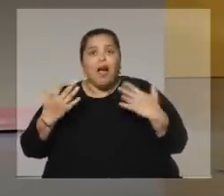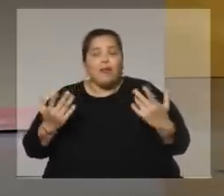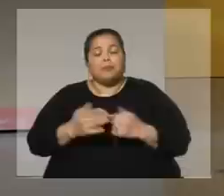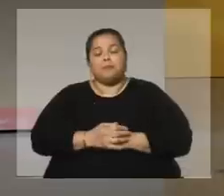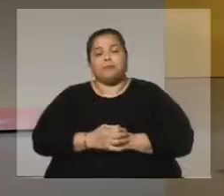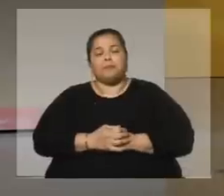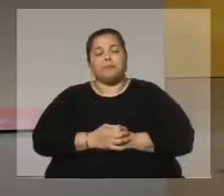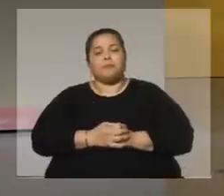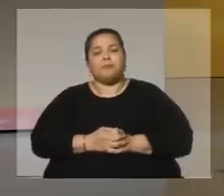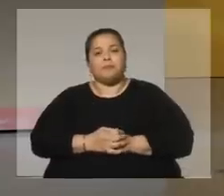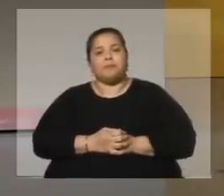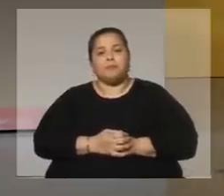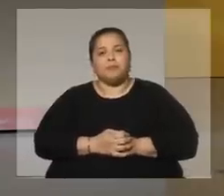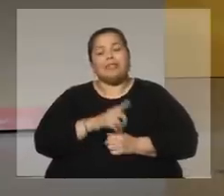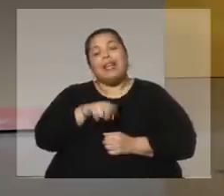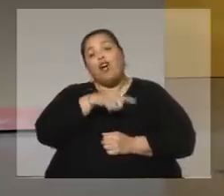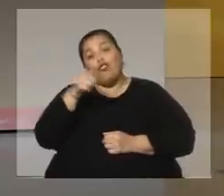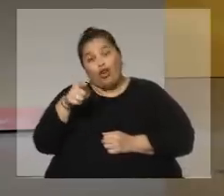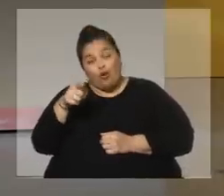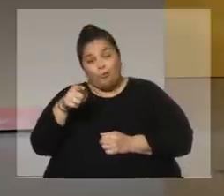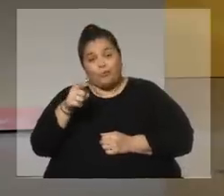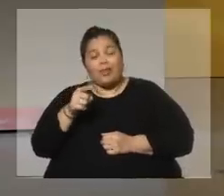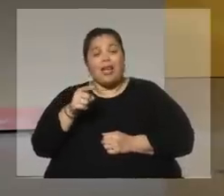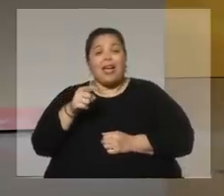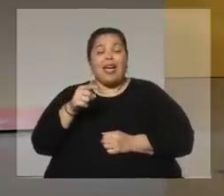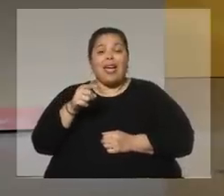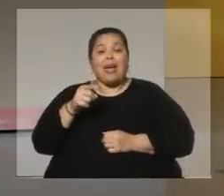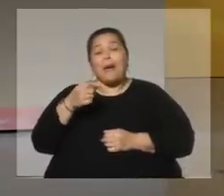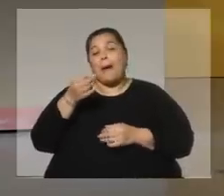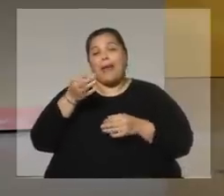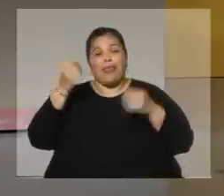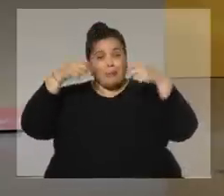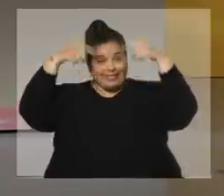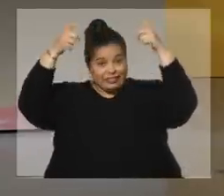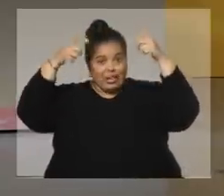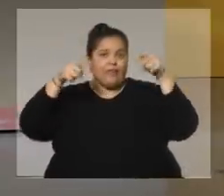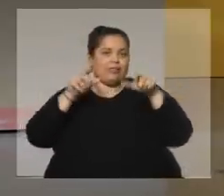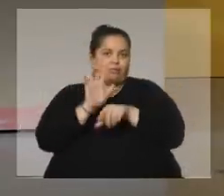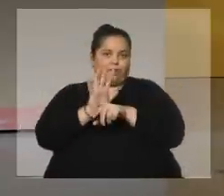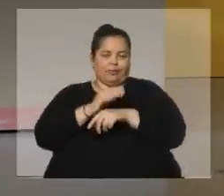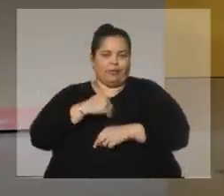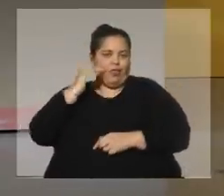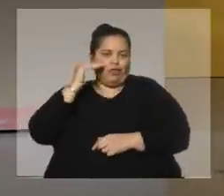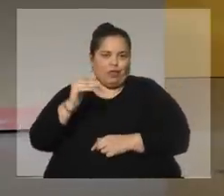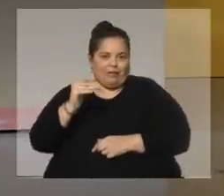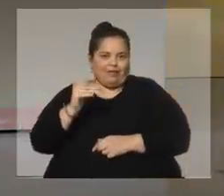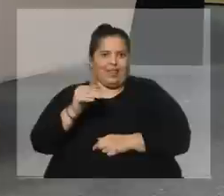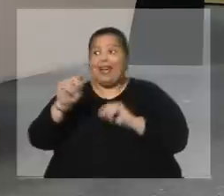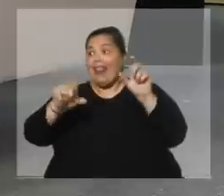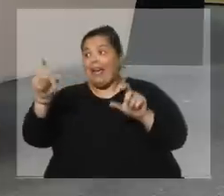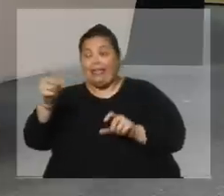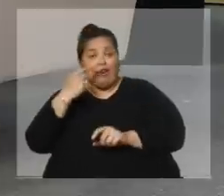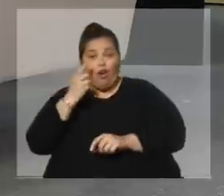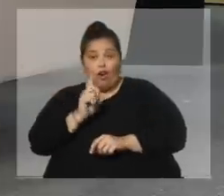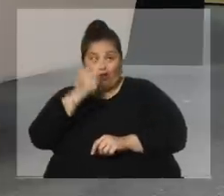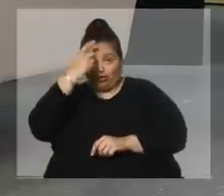de ellos. El Sergio de Masterchef es el docente. Es el que la gente no conocía, pero que yo